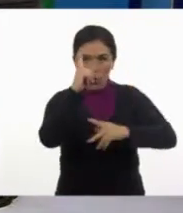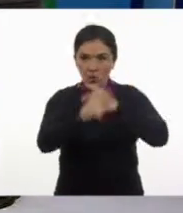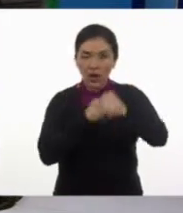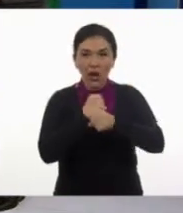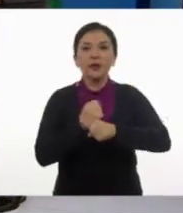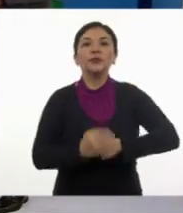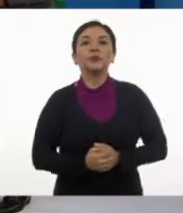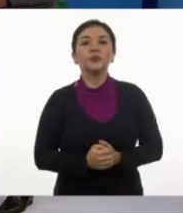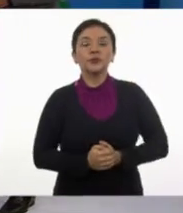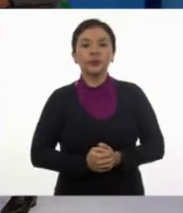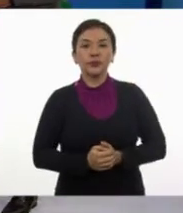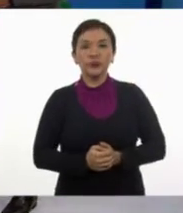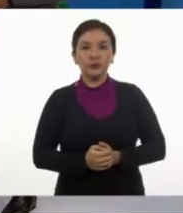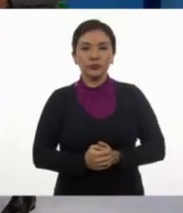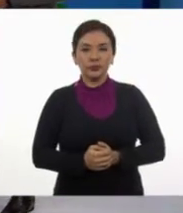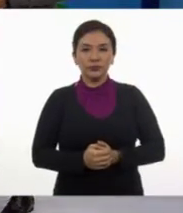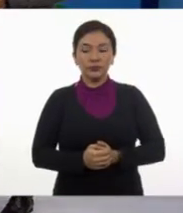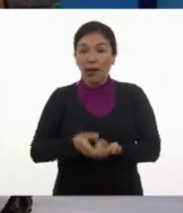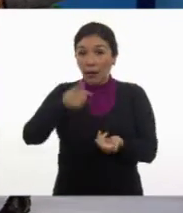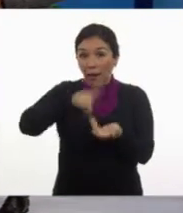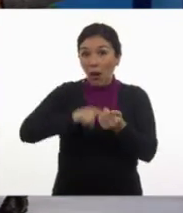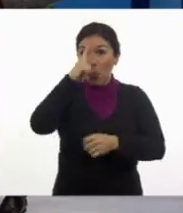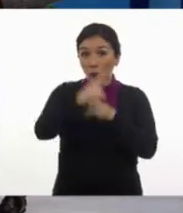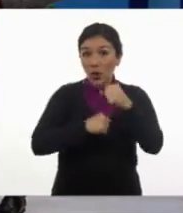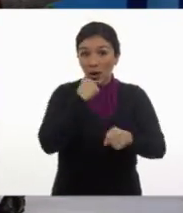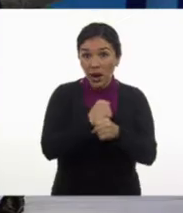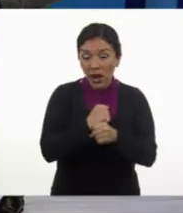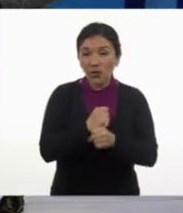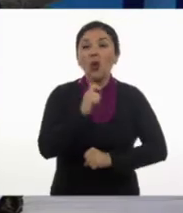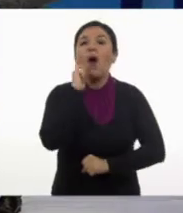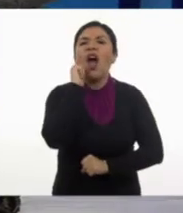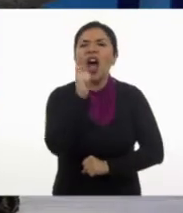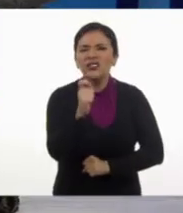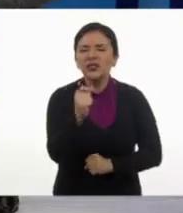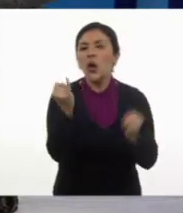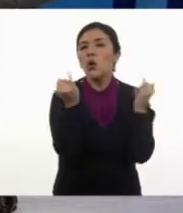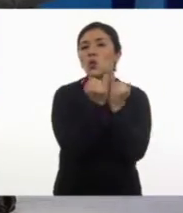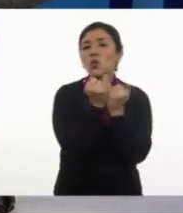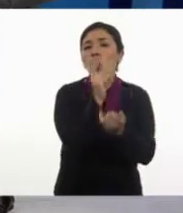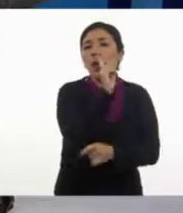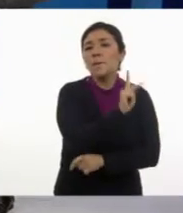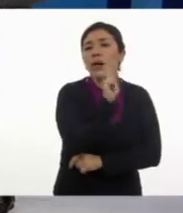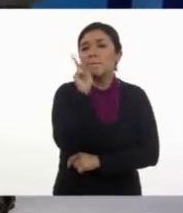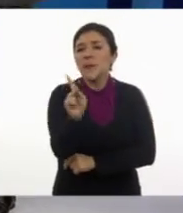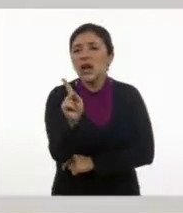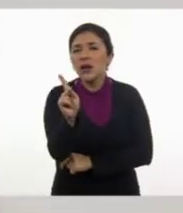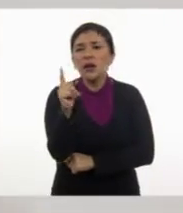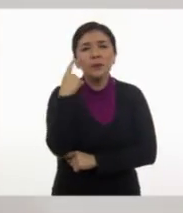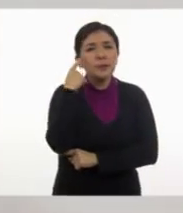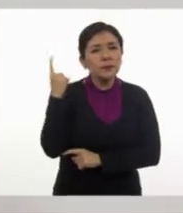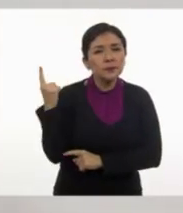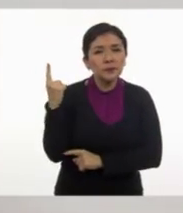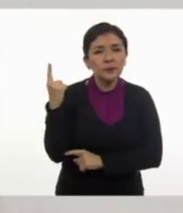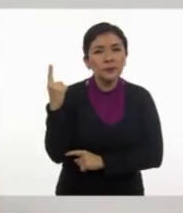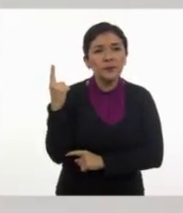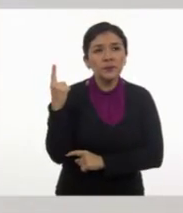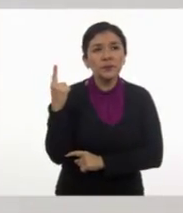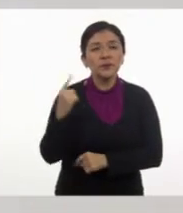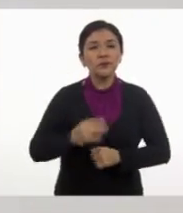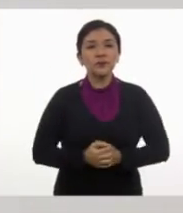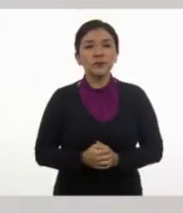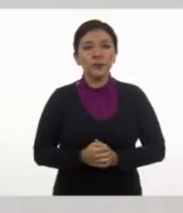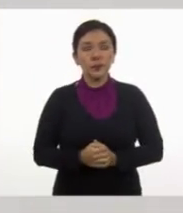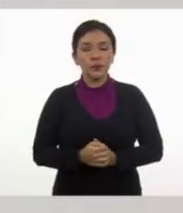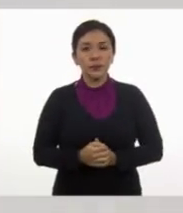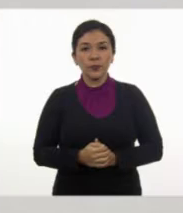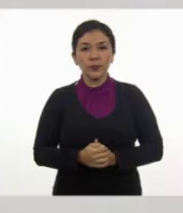Un año corresponde, aquí le voy a poner el